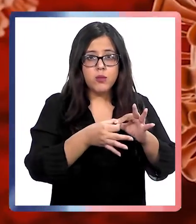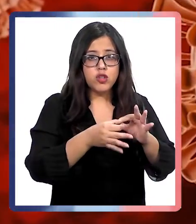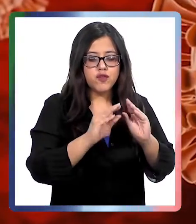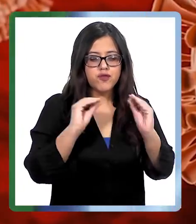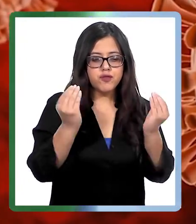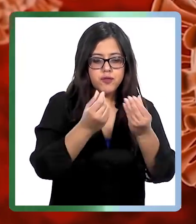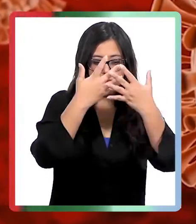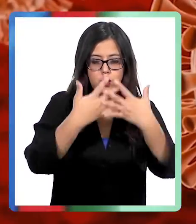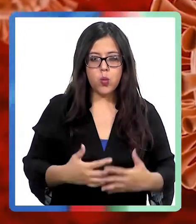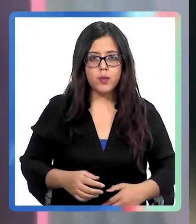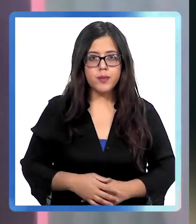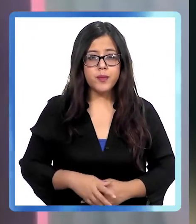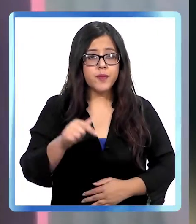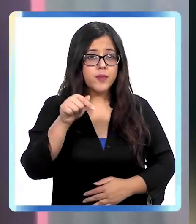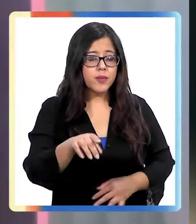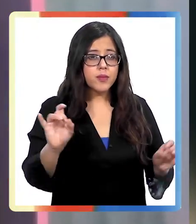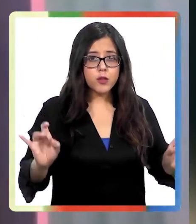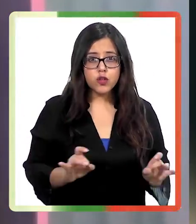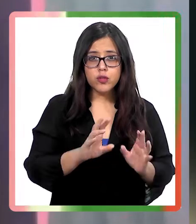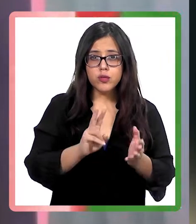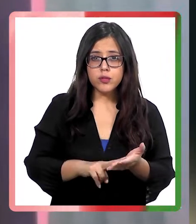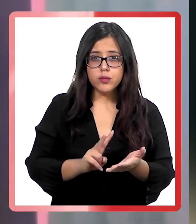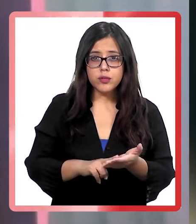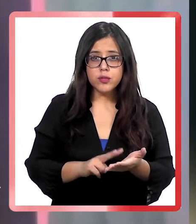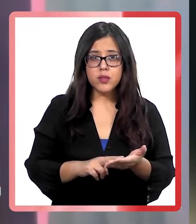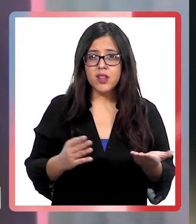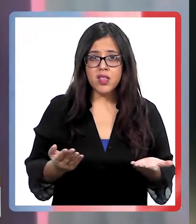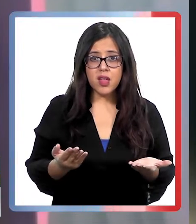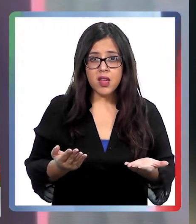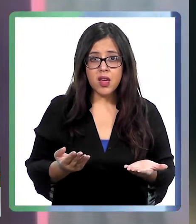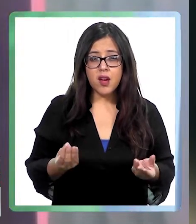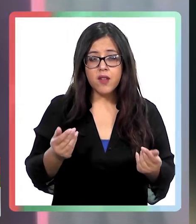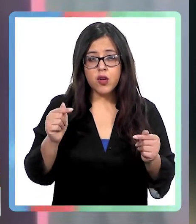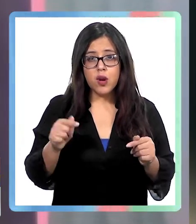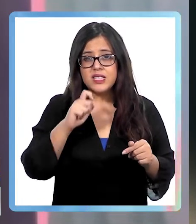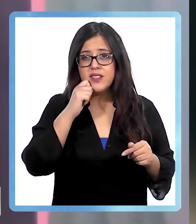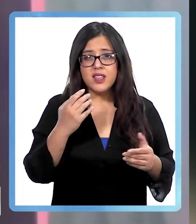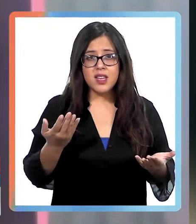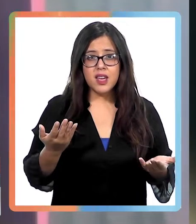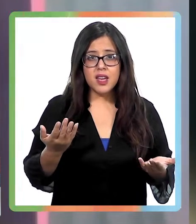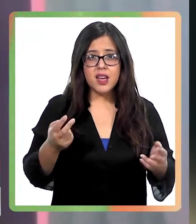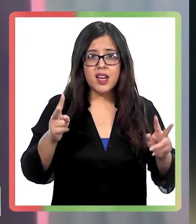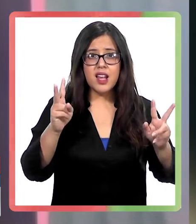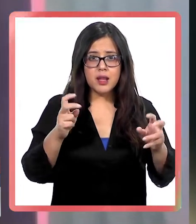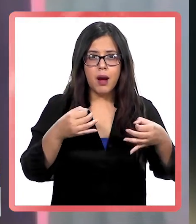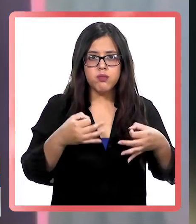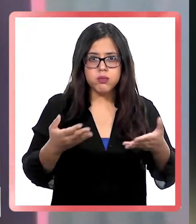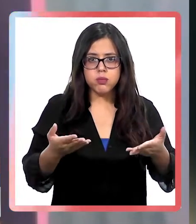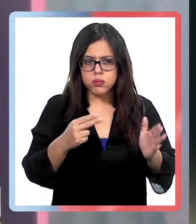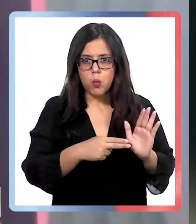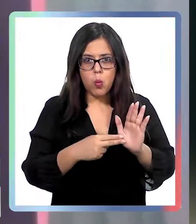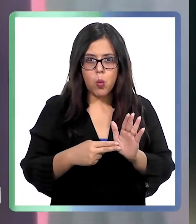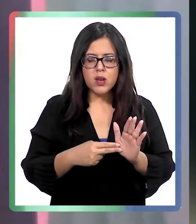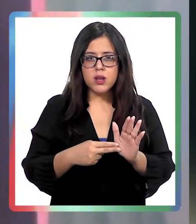completo del organismo. Es una posibilidad real de que ocurra. Bueno, y ellos confirman eso experimentalmente.